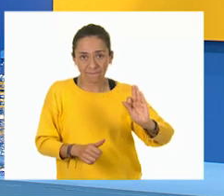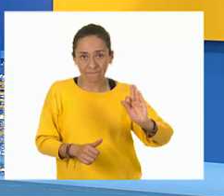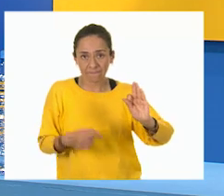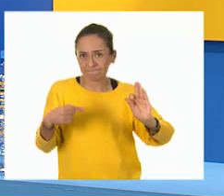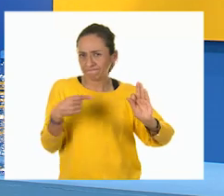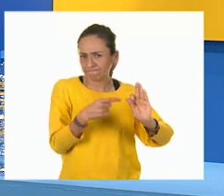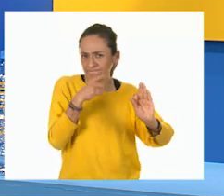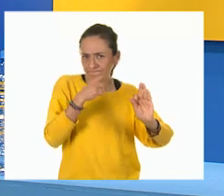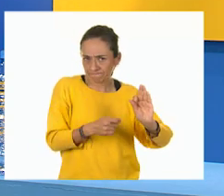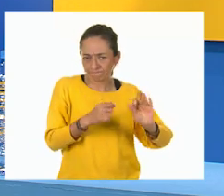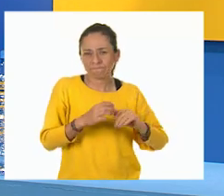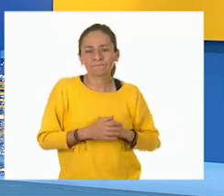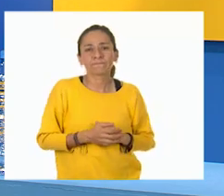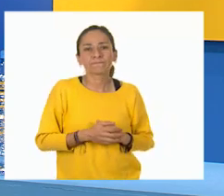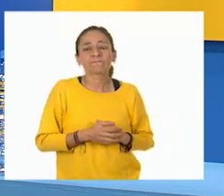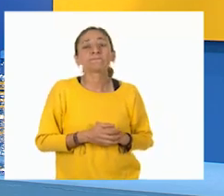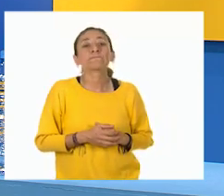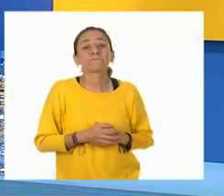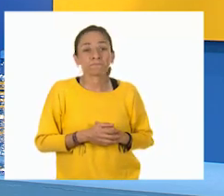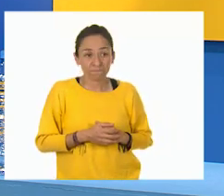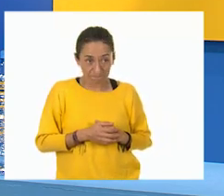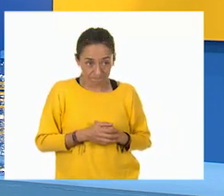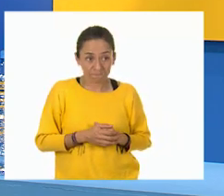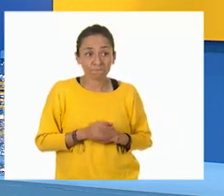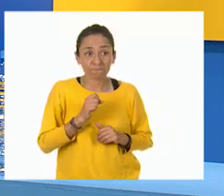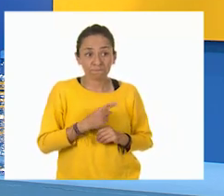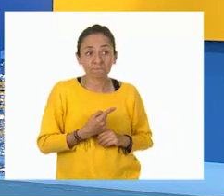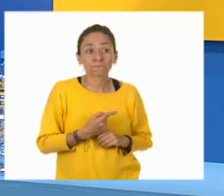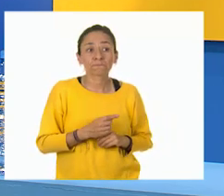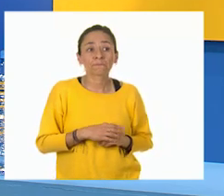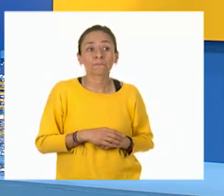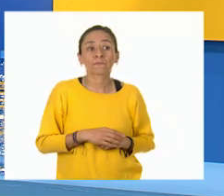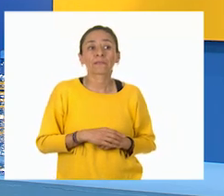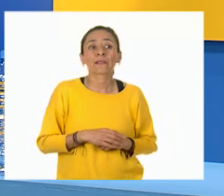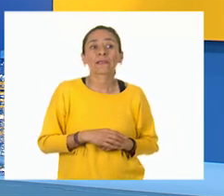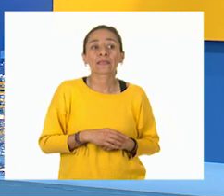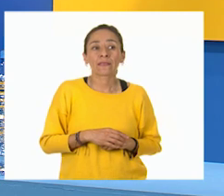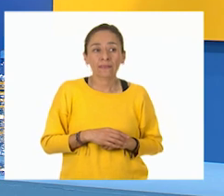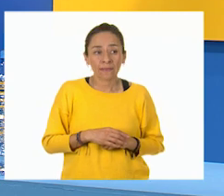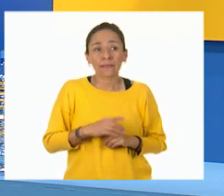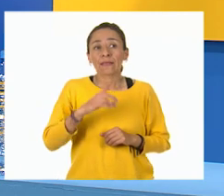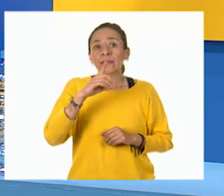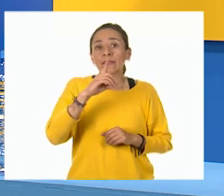¿A cuántos mililitros equivale un decilitro?